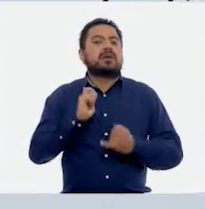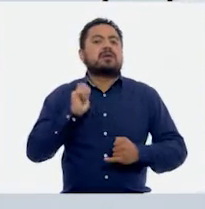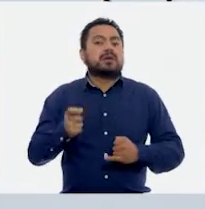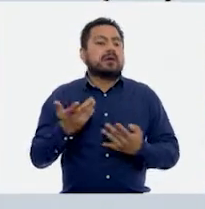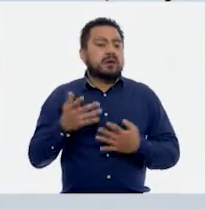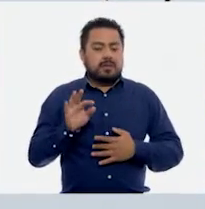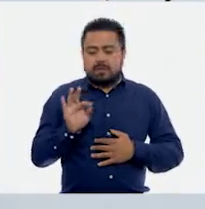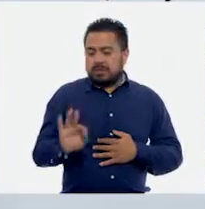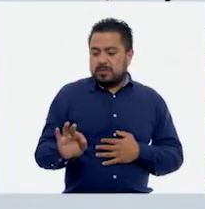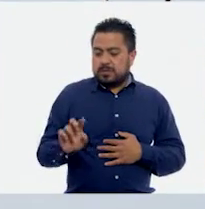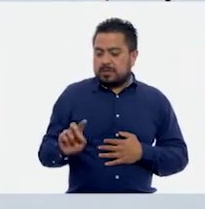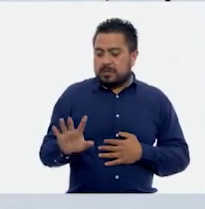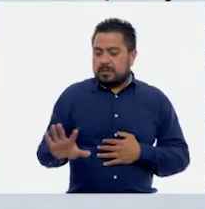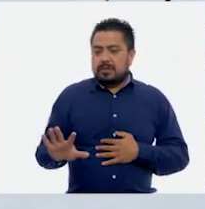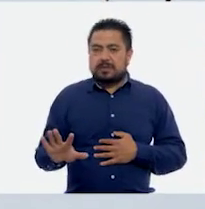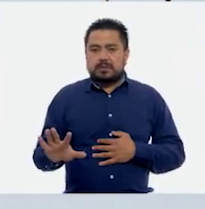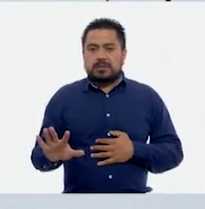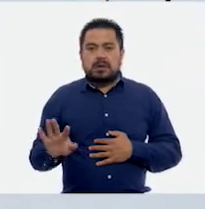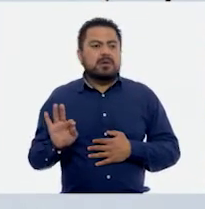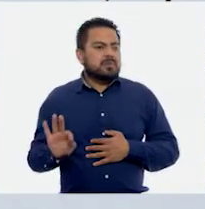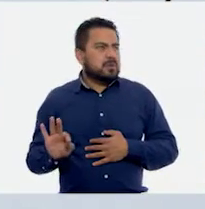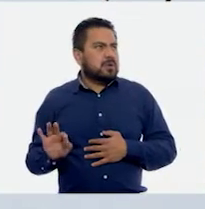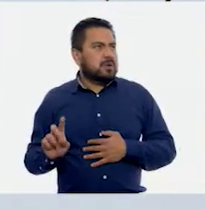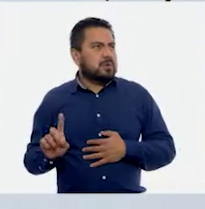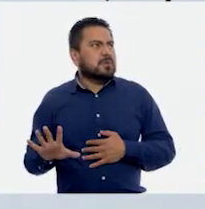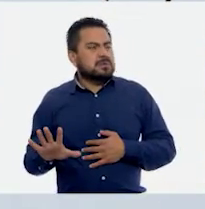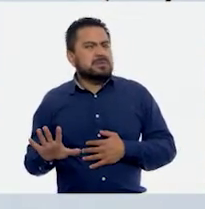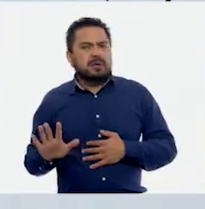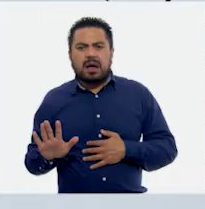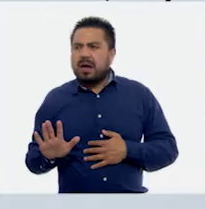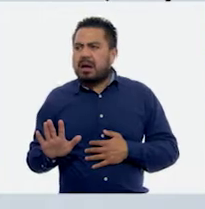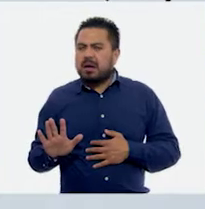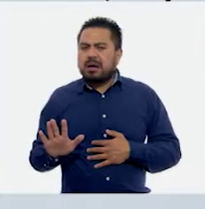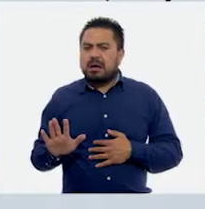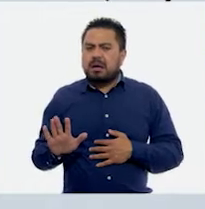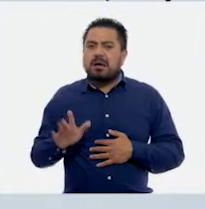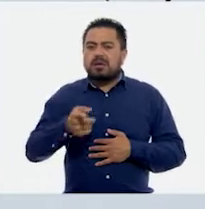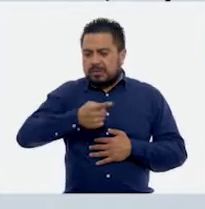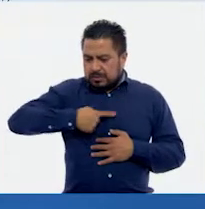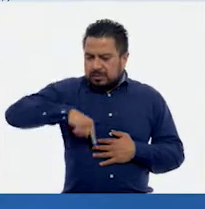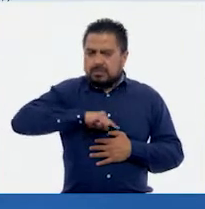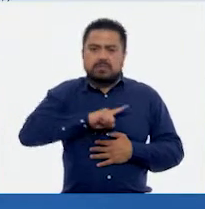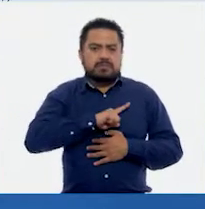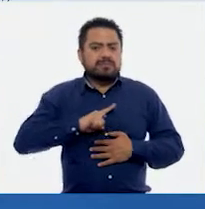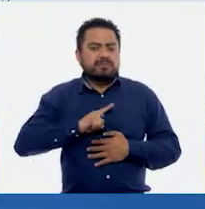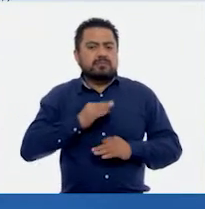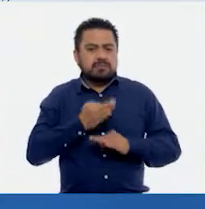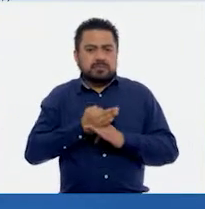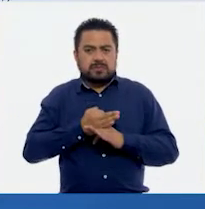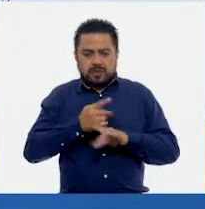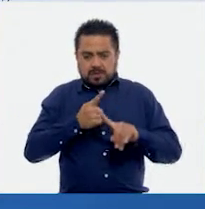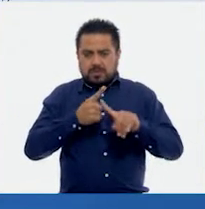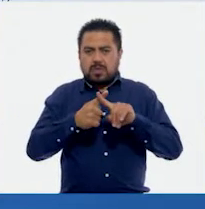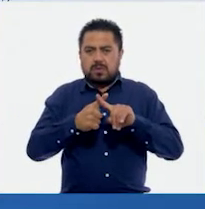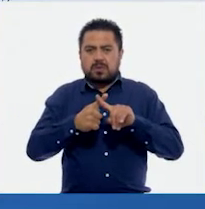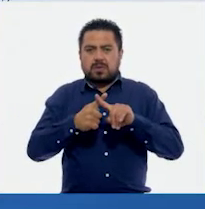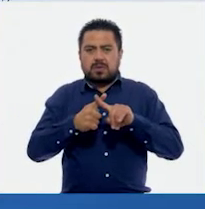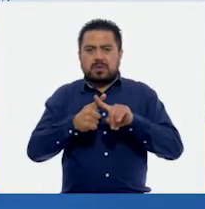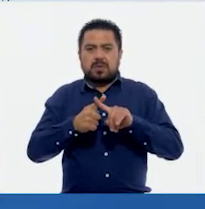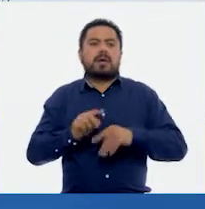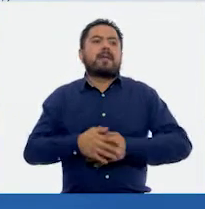Punto 35. Punto 35. Ajá. Ahora, nosotros tendríamos que multiplicar